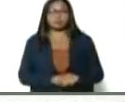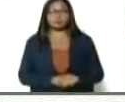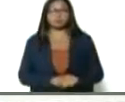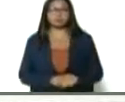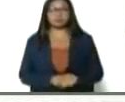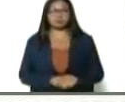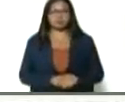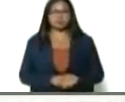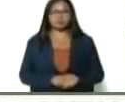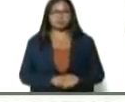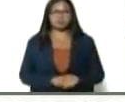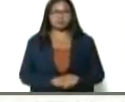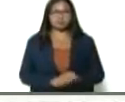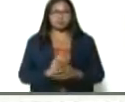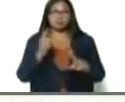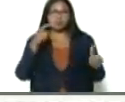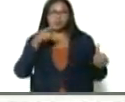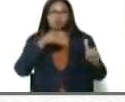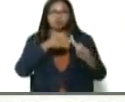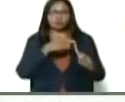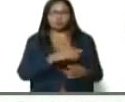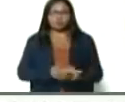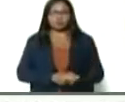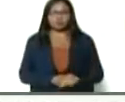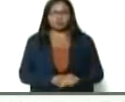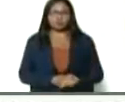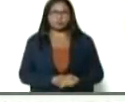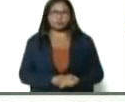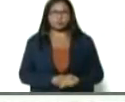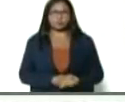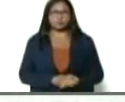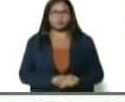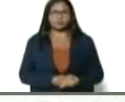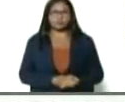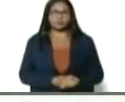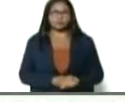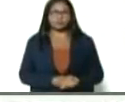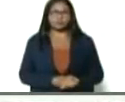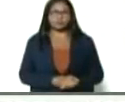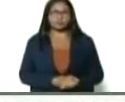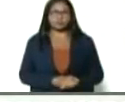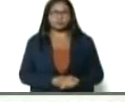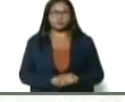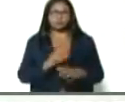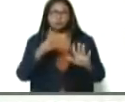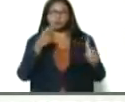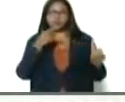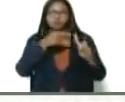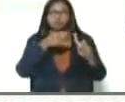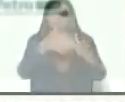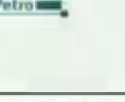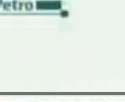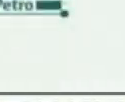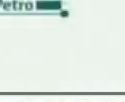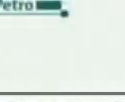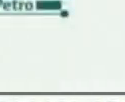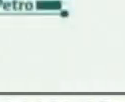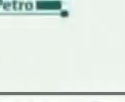el octavo mandamiento o vértice es el de investigación,